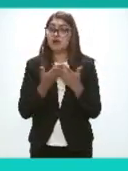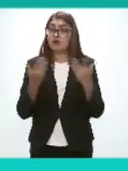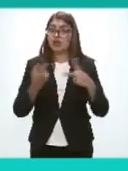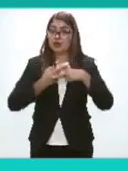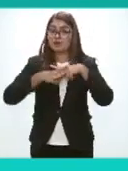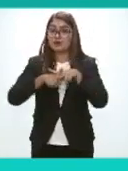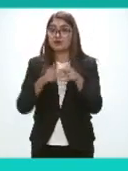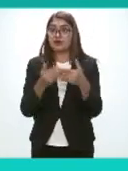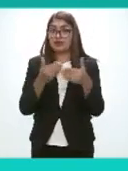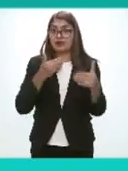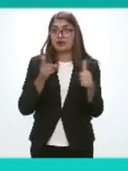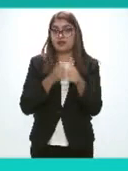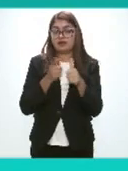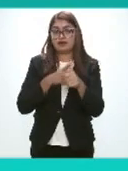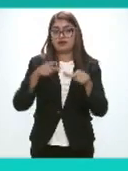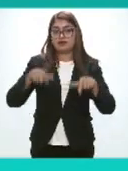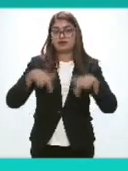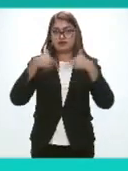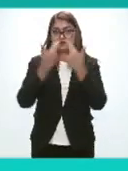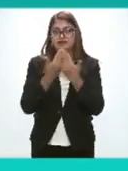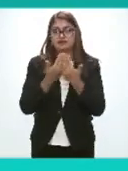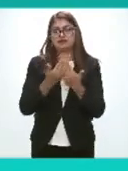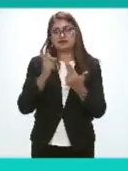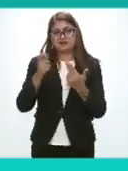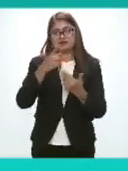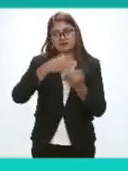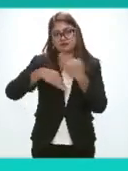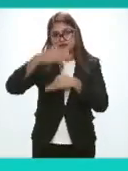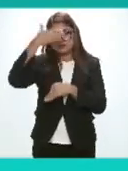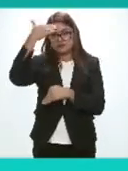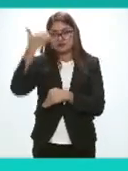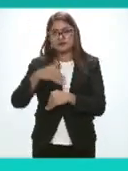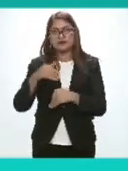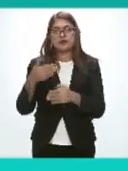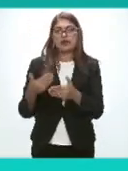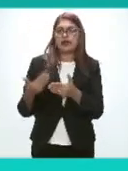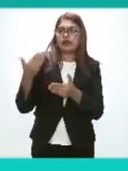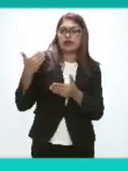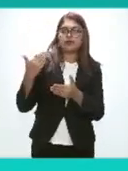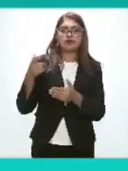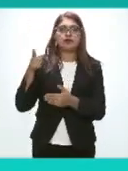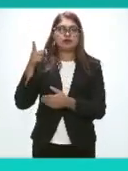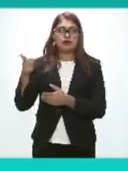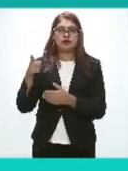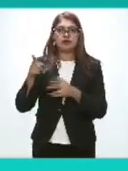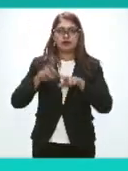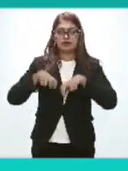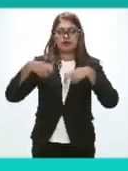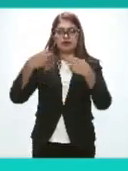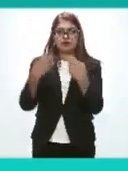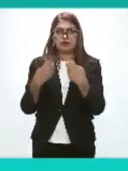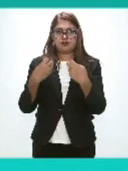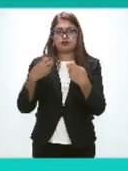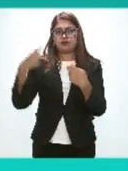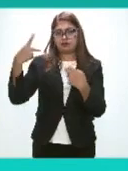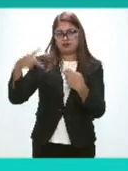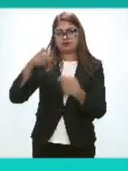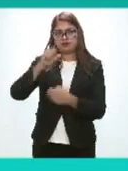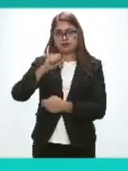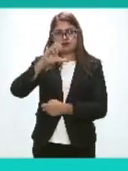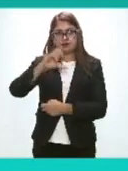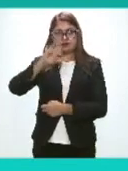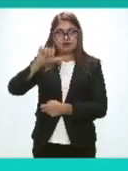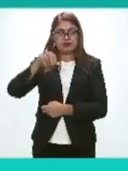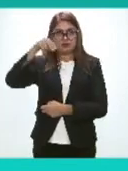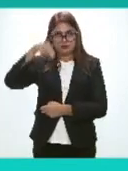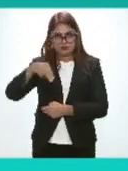iniciar con nuestra sesión Como es el dominio público En días pasados el Pleno de la Suprema Corte de